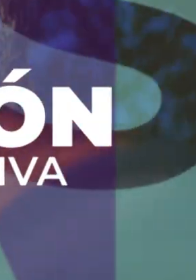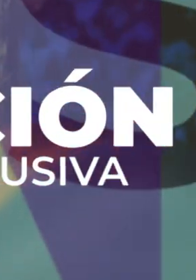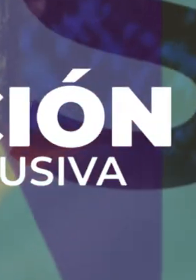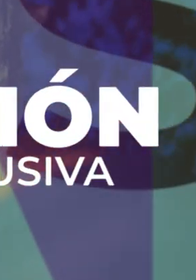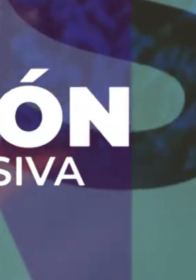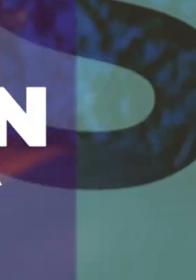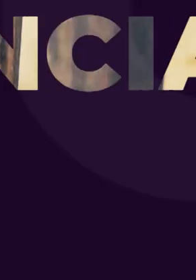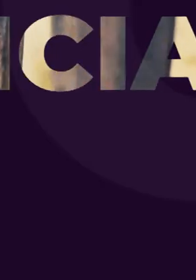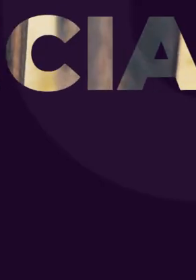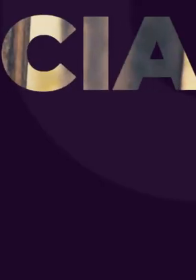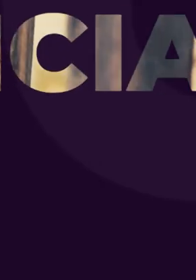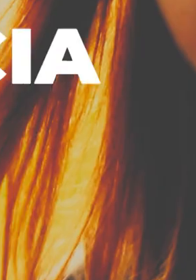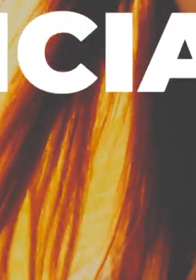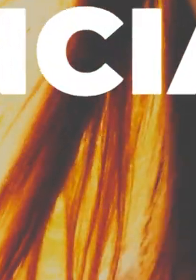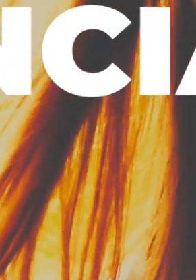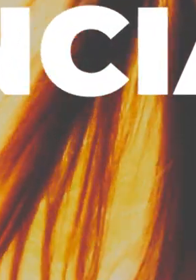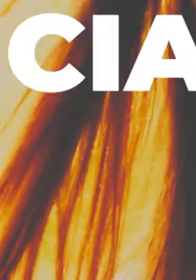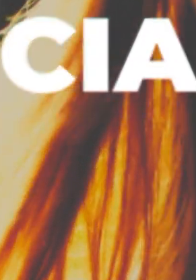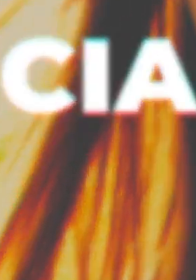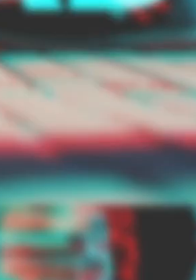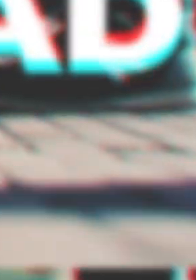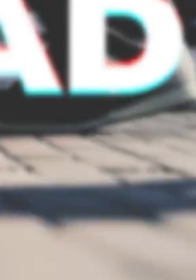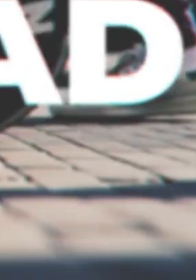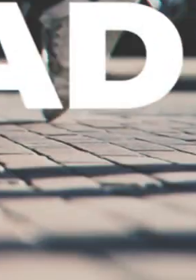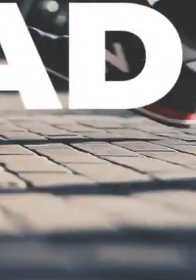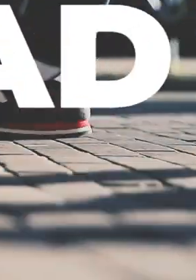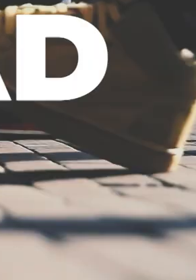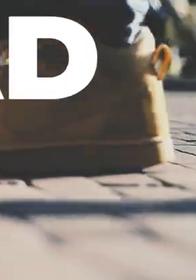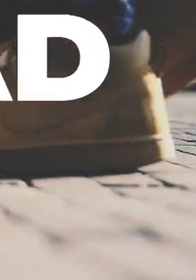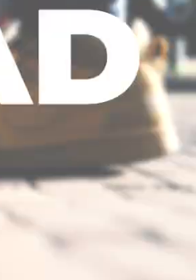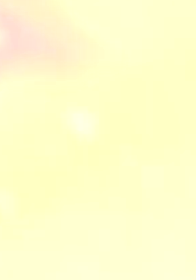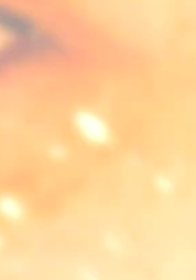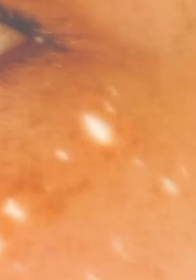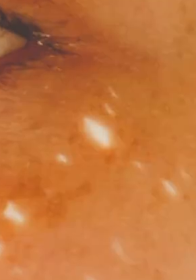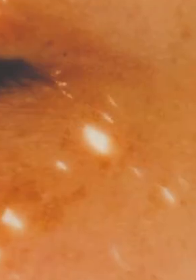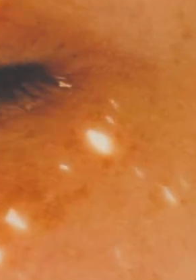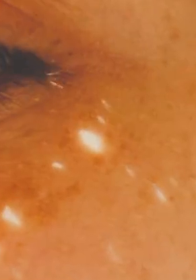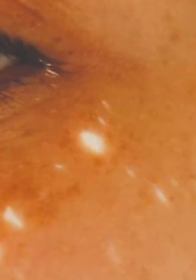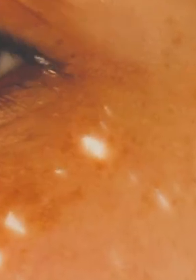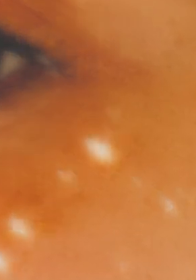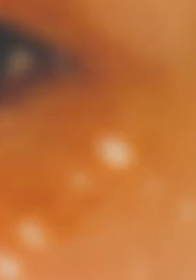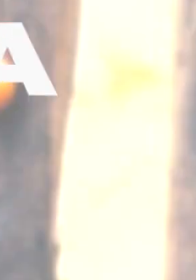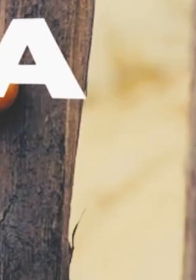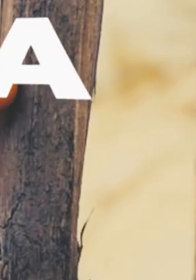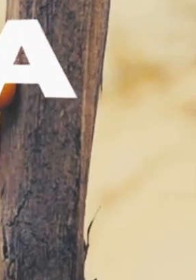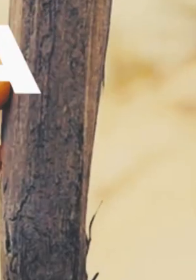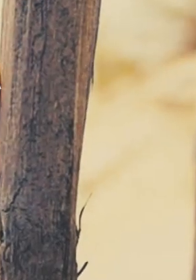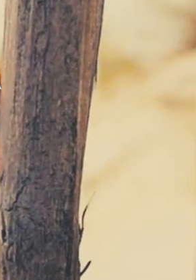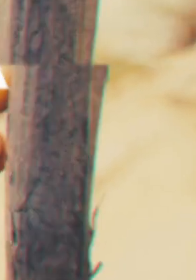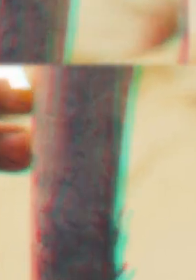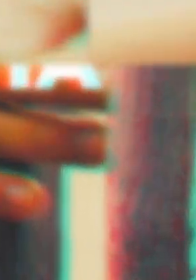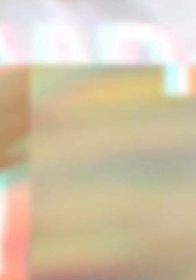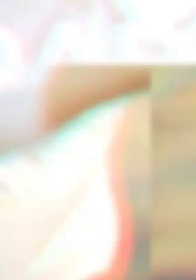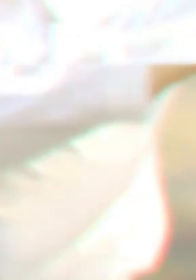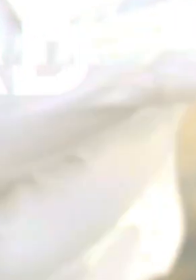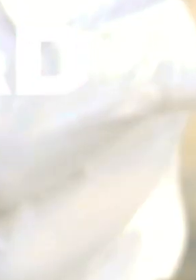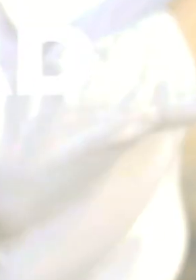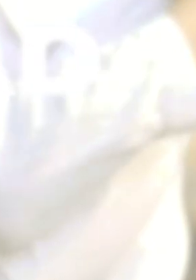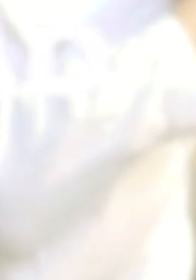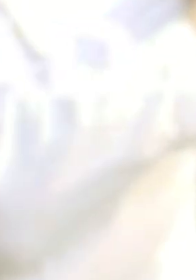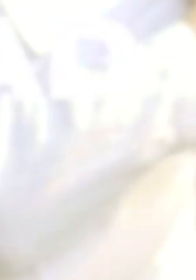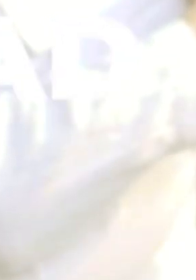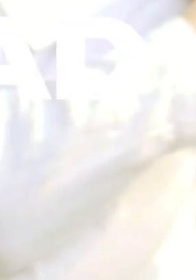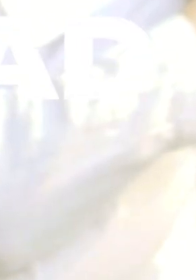les damos las gracias por poder acompañarnos el día de hoy. Queremos iniciar esta conversación en primer lugar enviando un saludo afectuoso